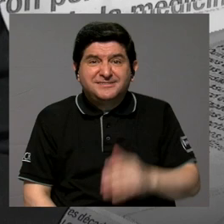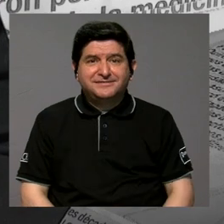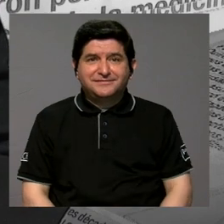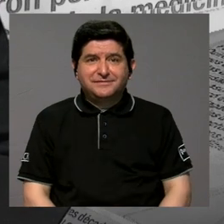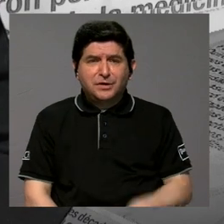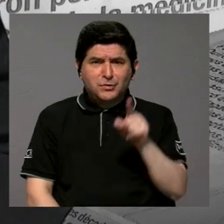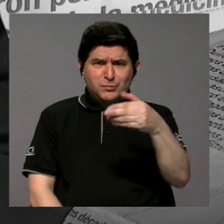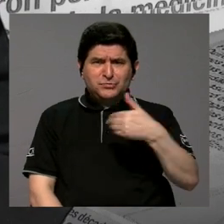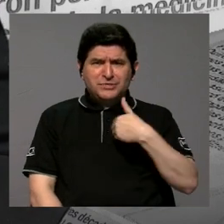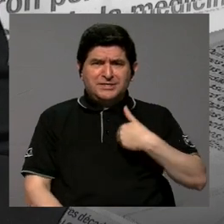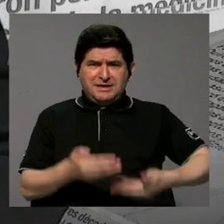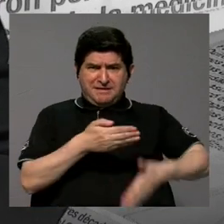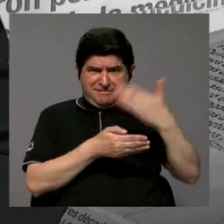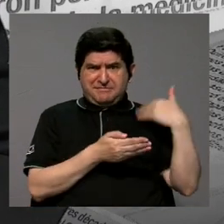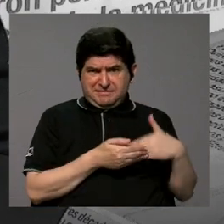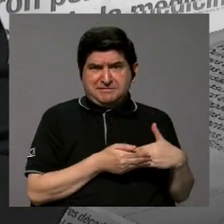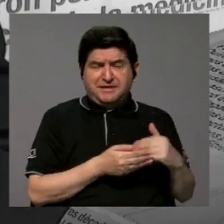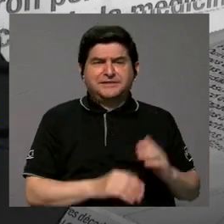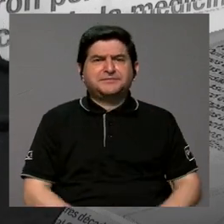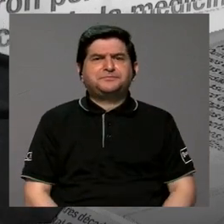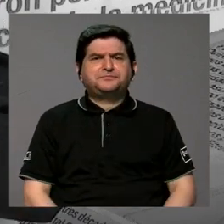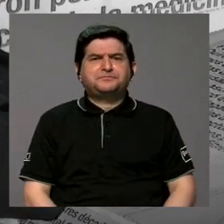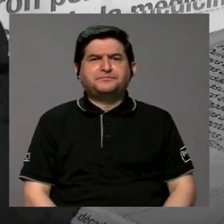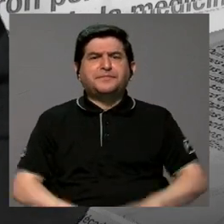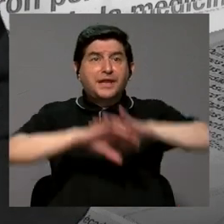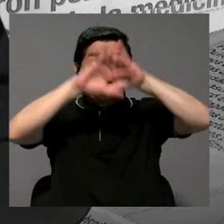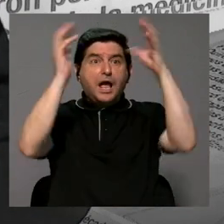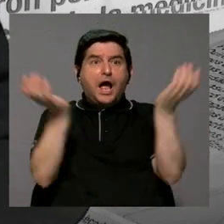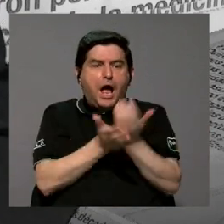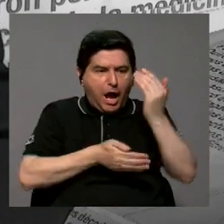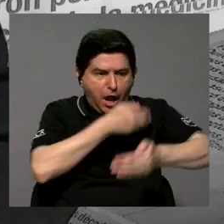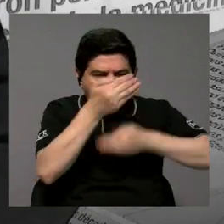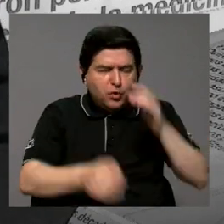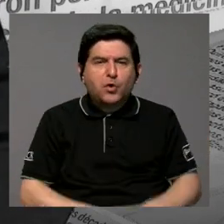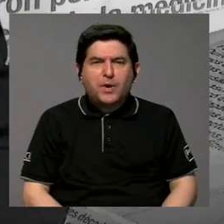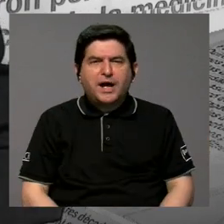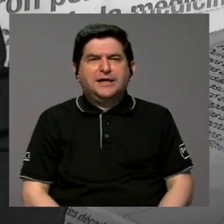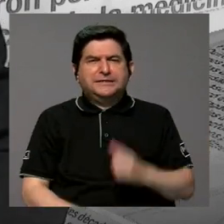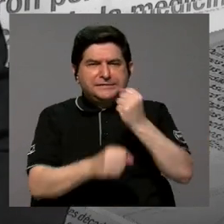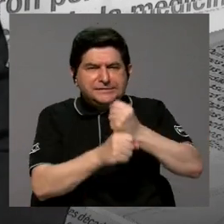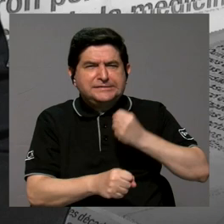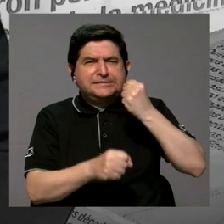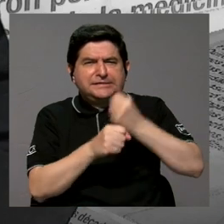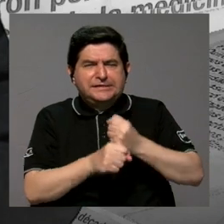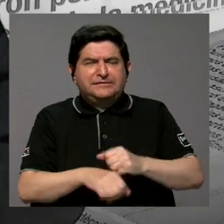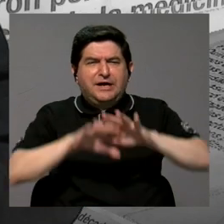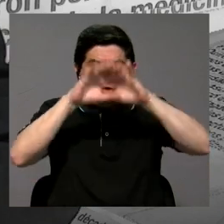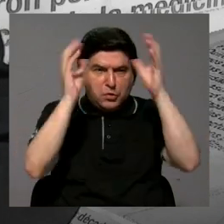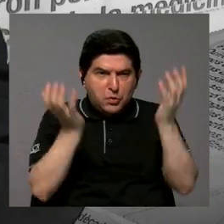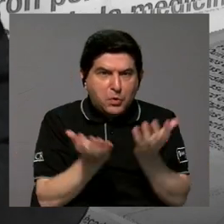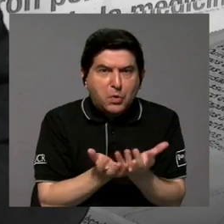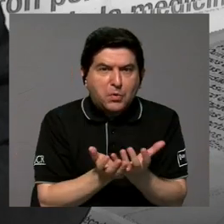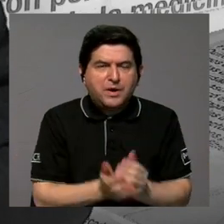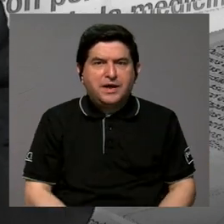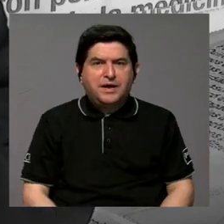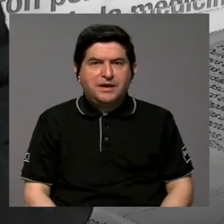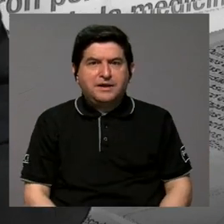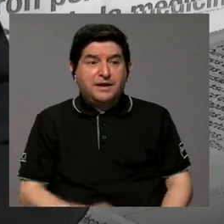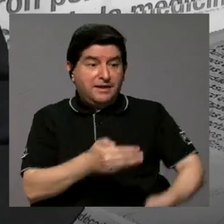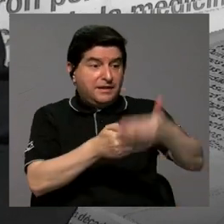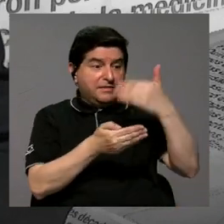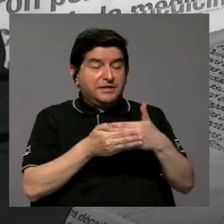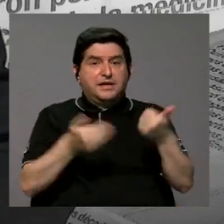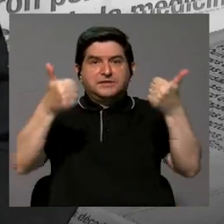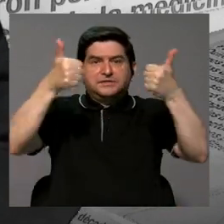Entonces, por ejemplo, si usted tiene detrás de usted toda la globalización, todos los esfuerzos de globalización, si usted tiene detrás de todos esos